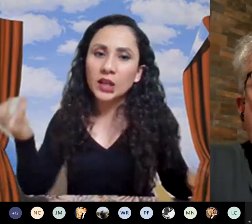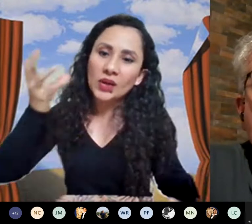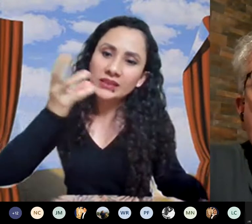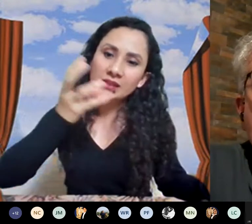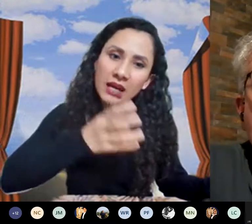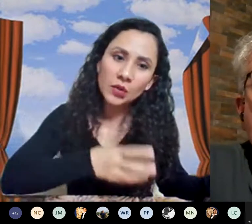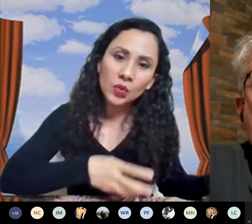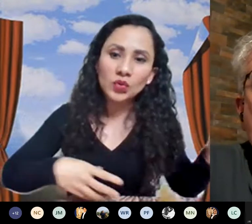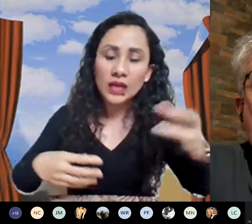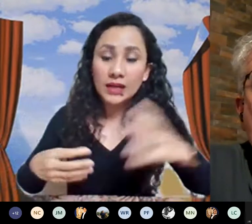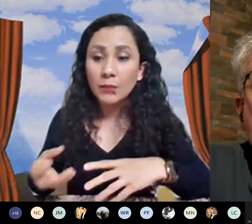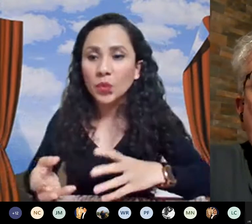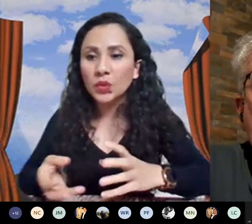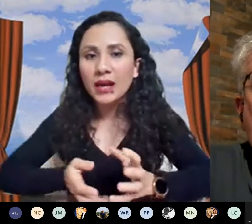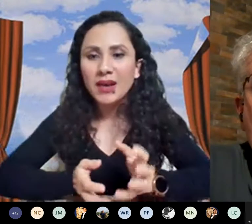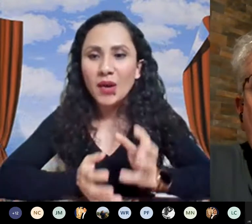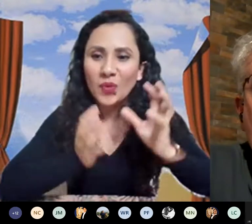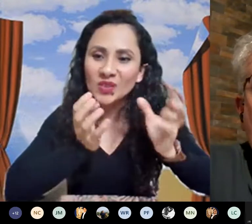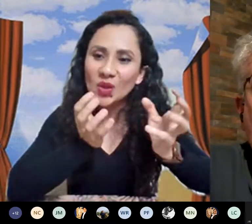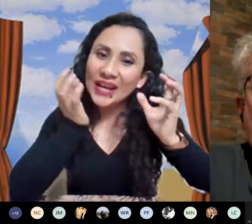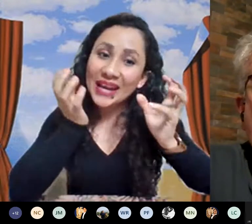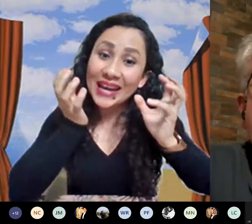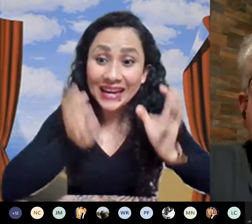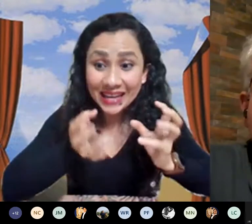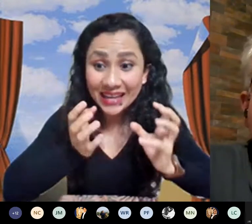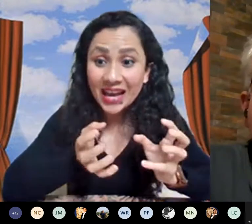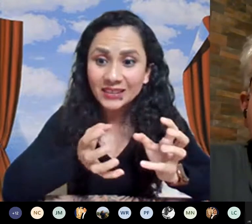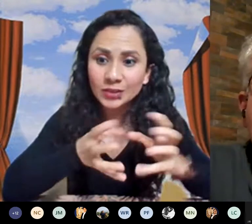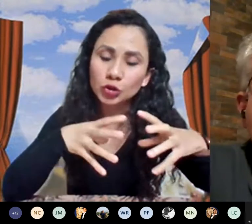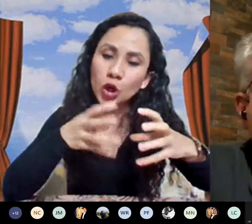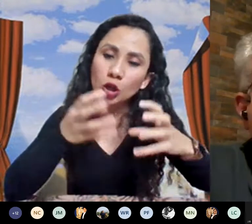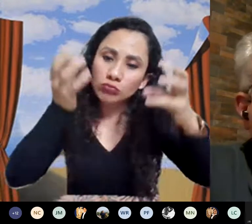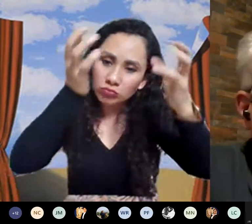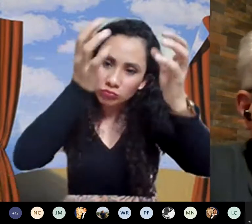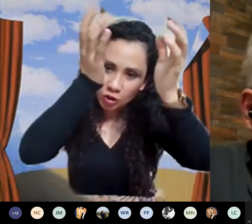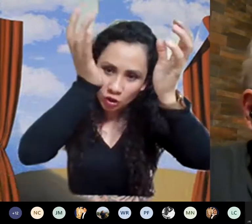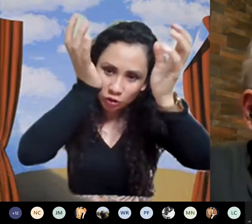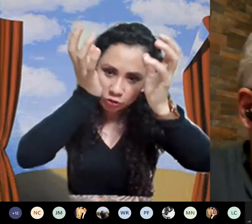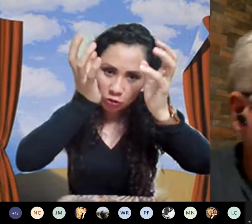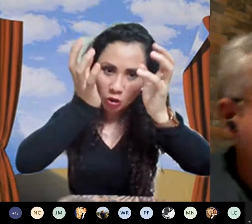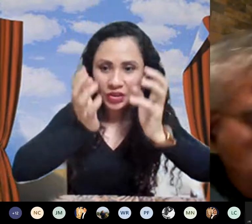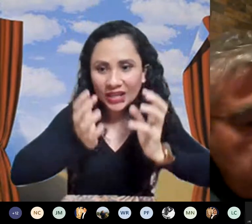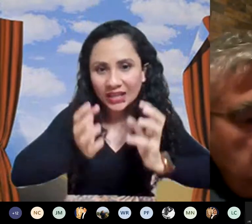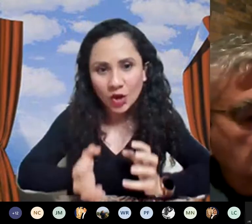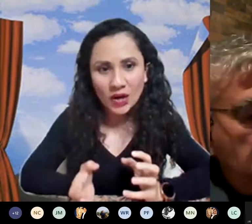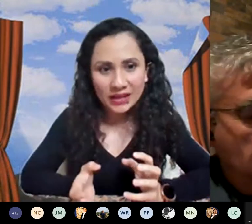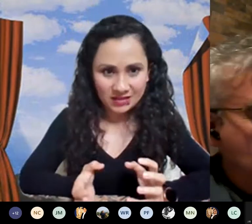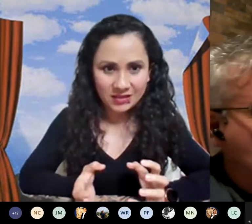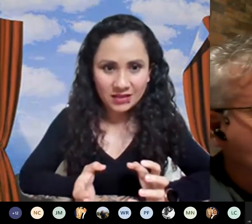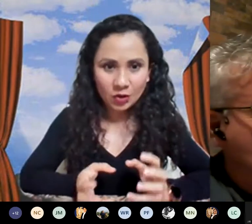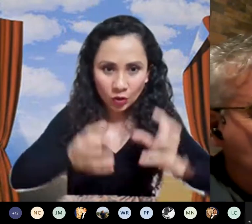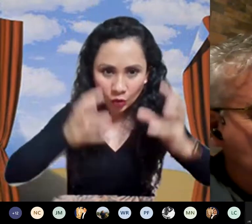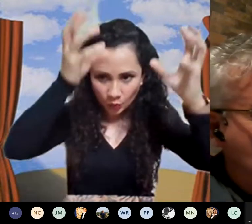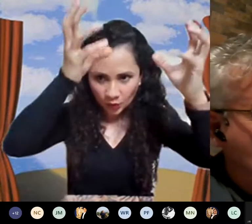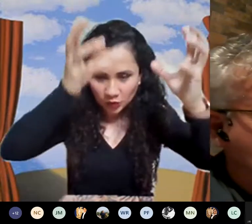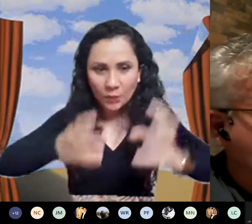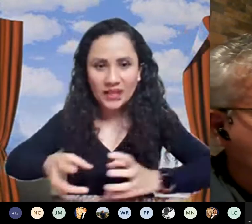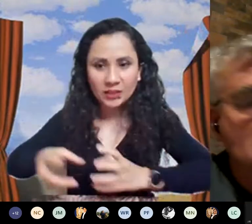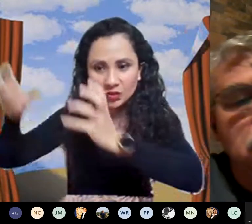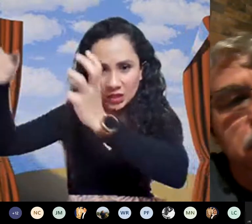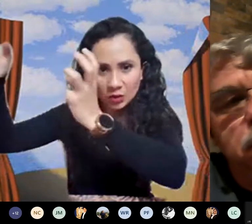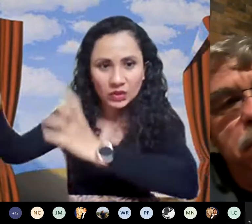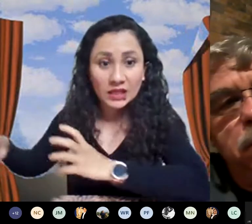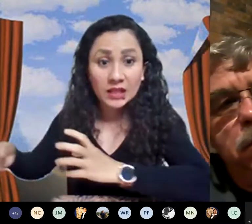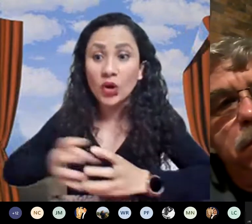momento de que tú haces la cruz hay la muta pues lo que heredas son los contenedores grupos